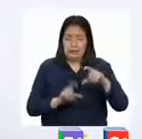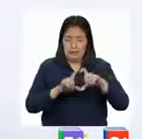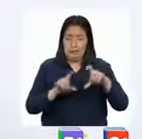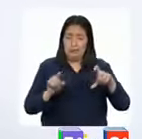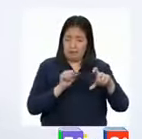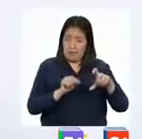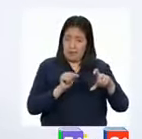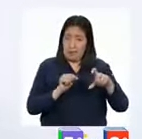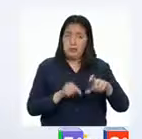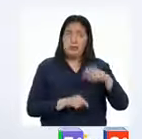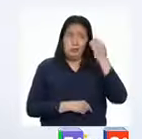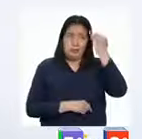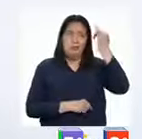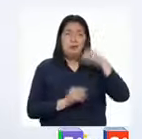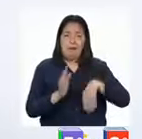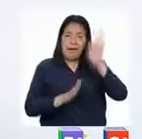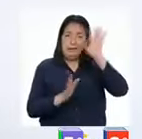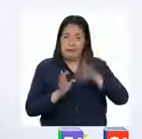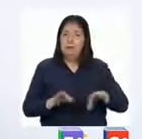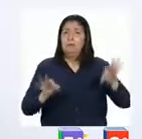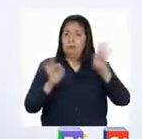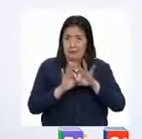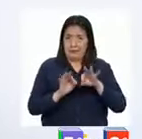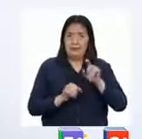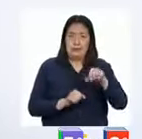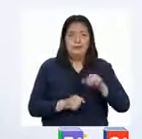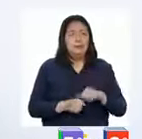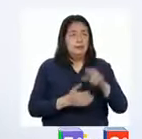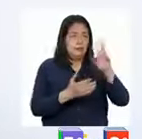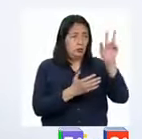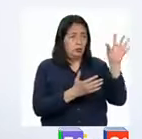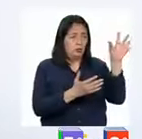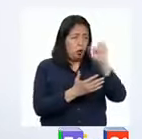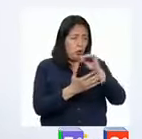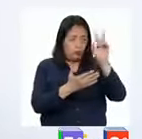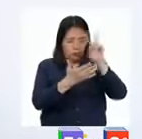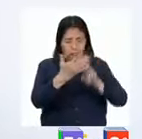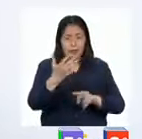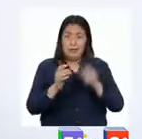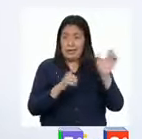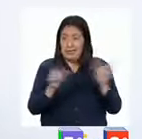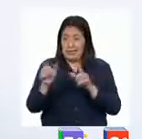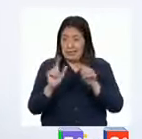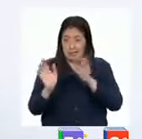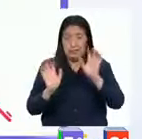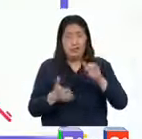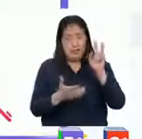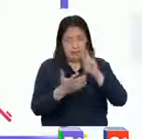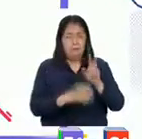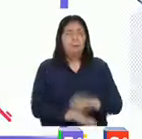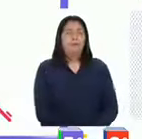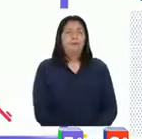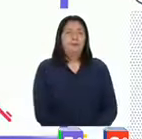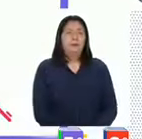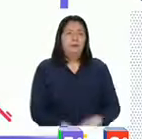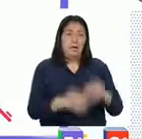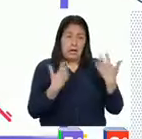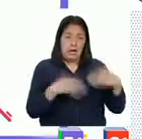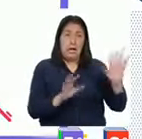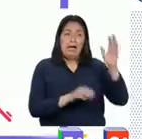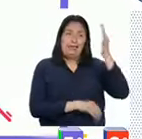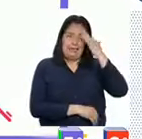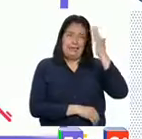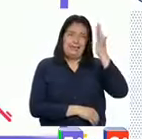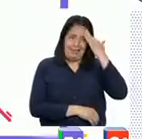párrafo tiene las ideas más importantes del texto. ¿Están listas y listos? Ahora vamos a leer. Ahora ya